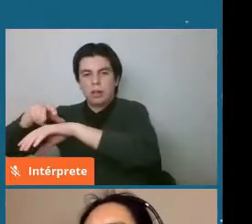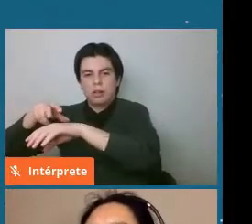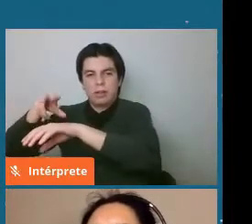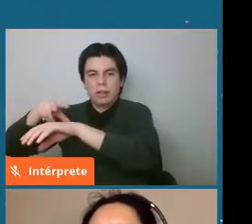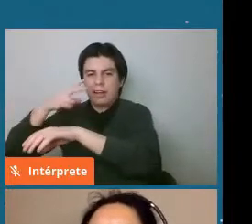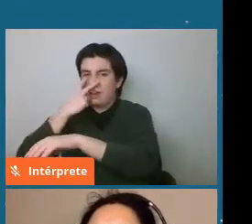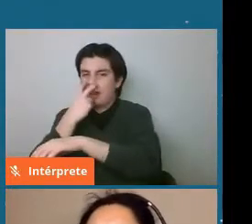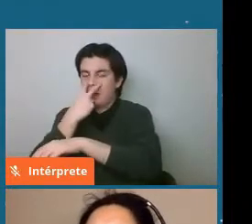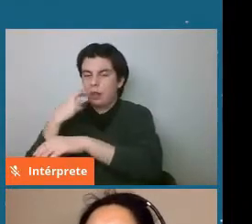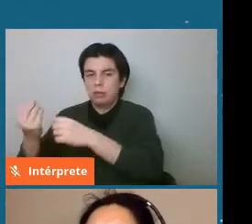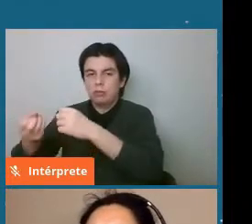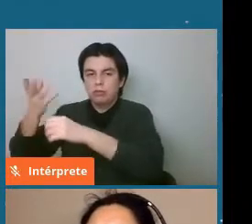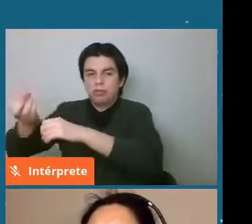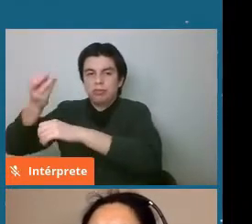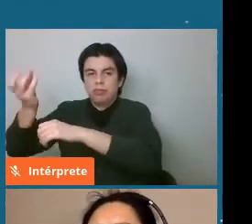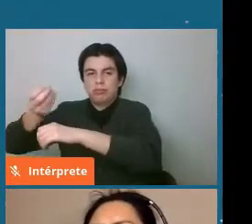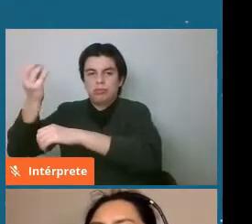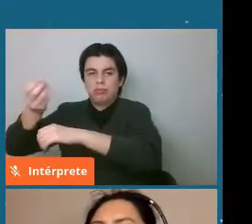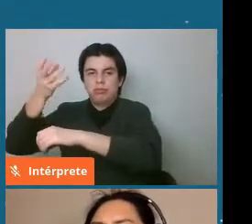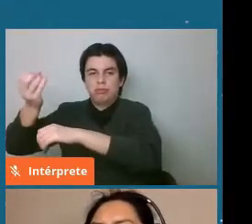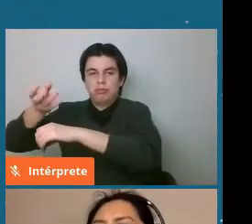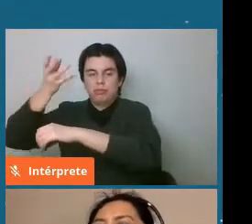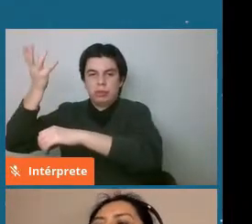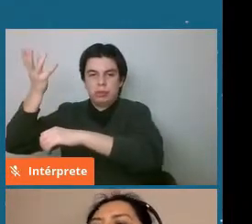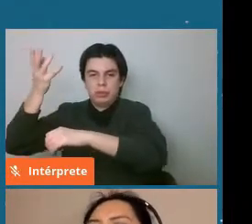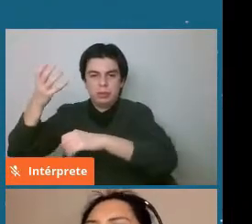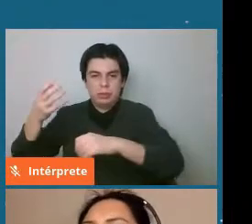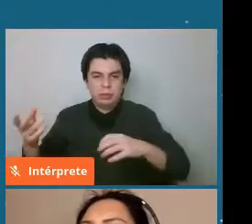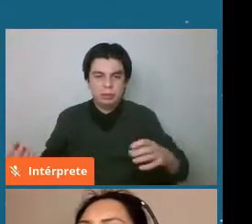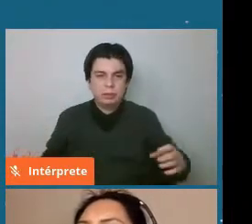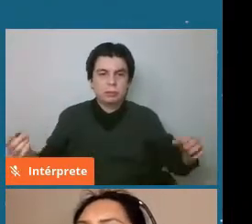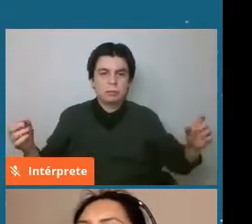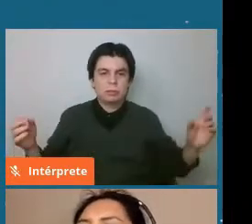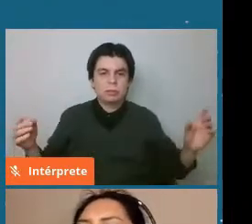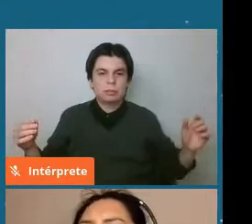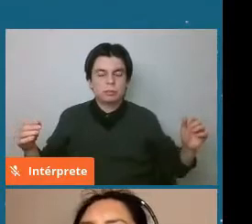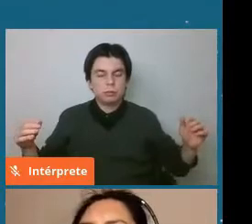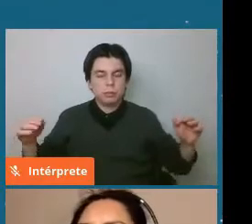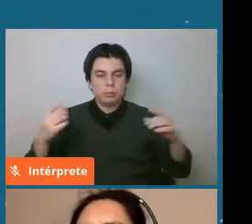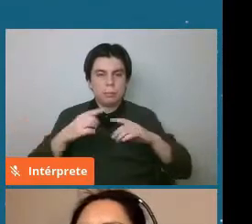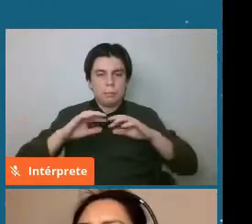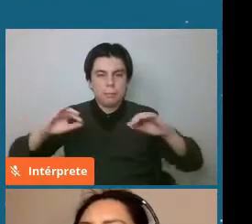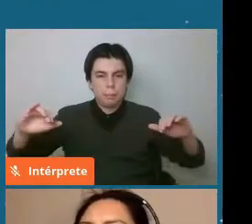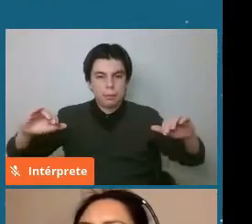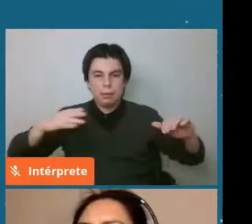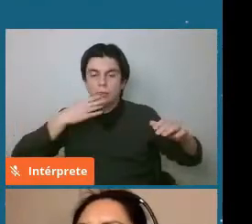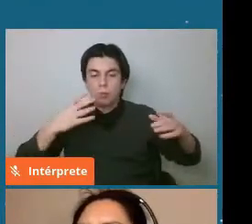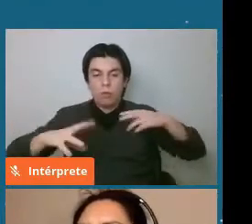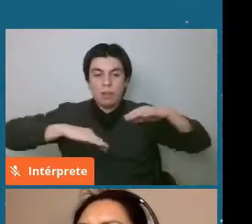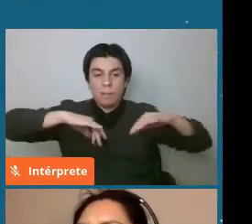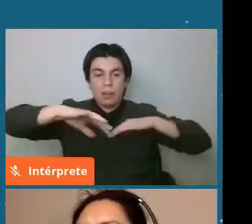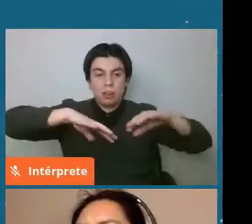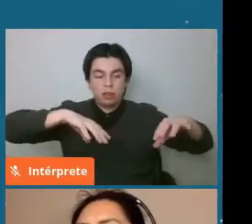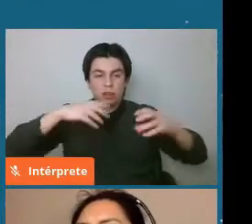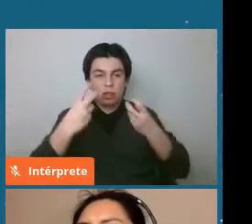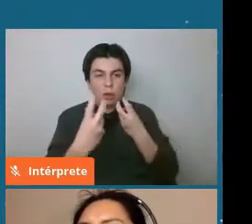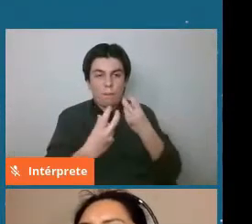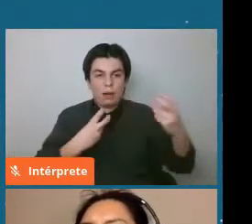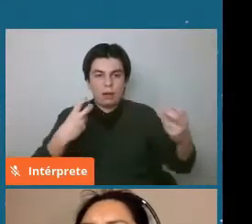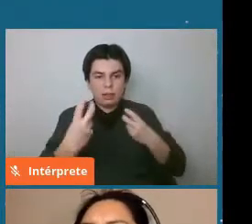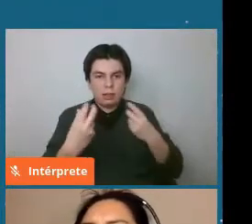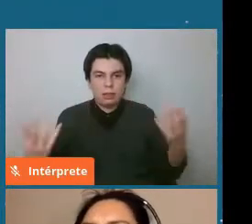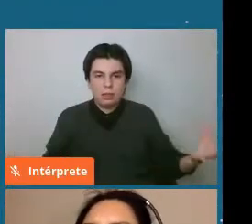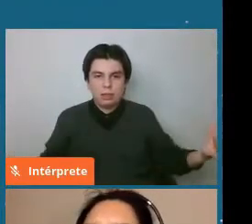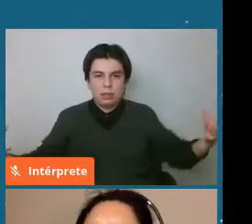sol y el movimiento que generan los planetas entonces va a generar entonces esa mezcla radial de materiales